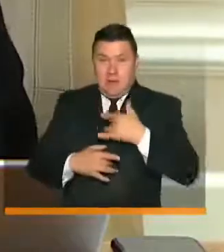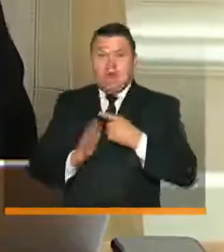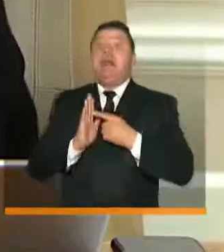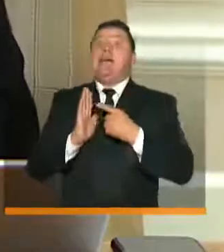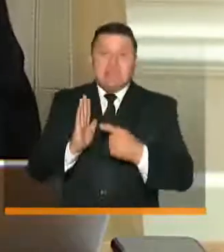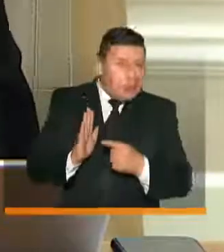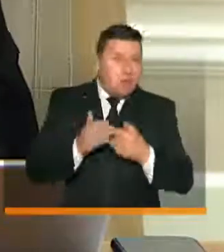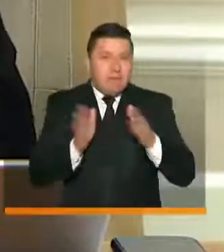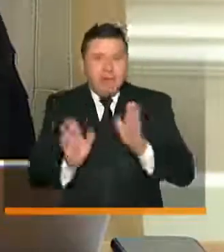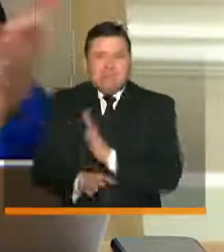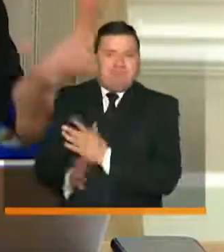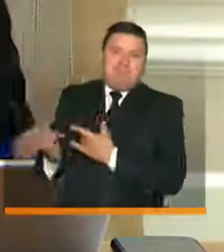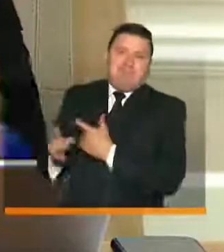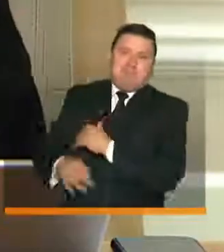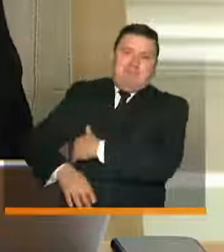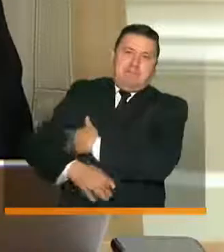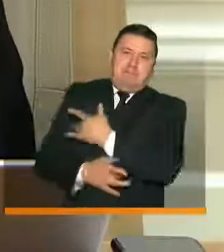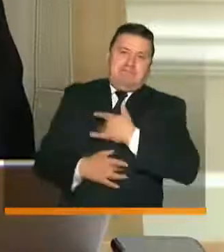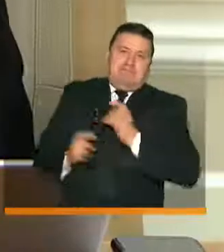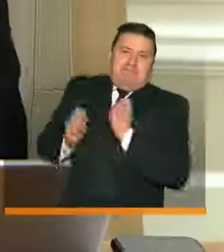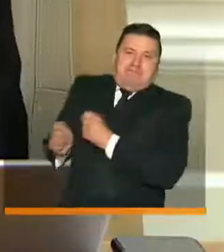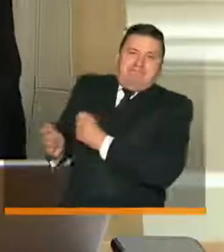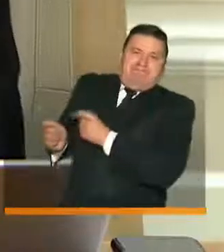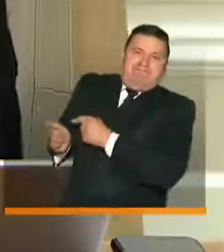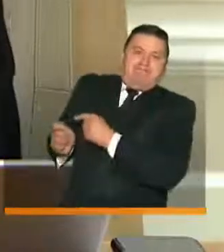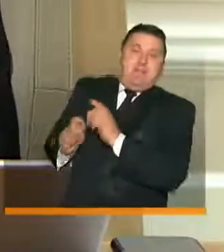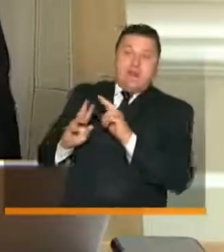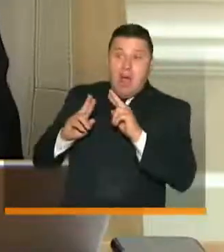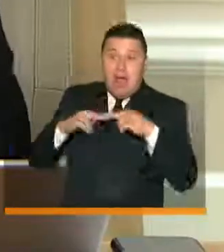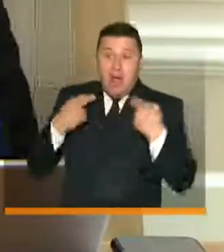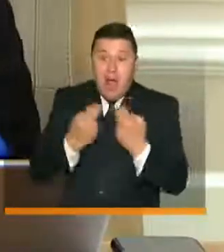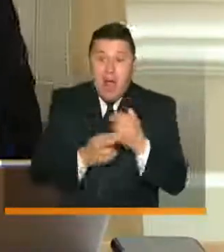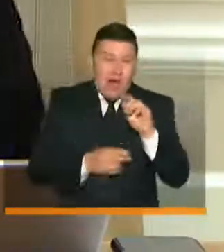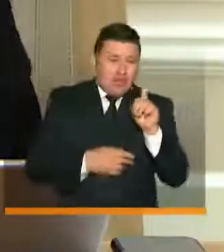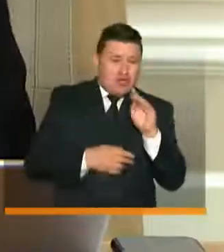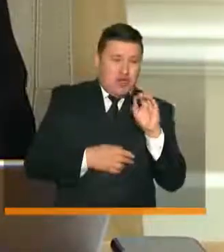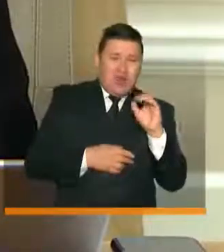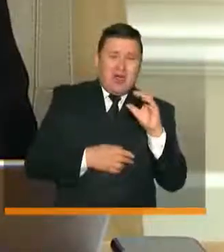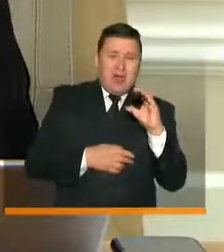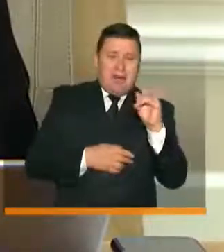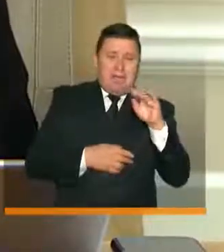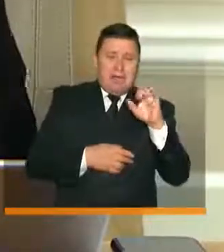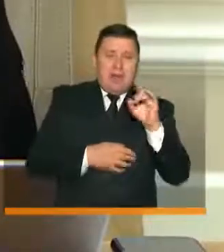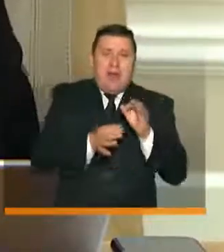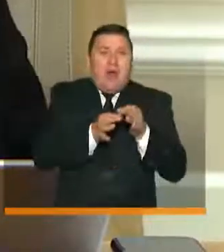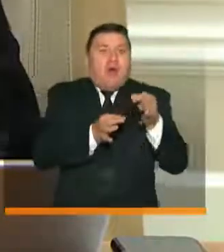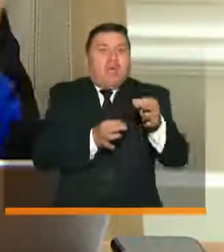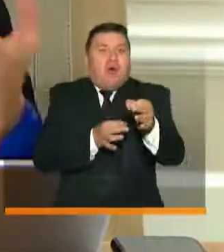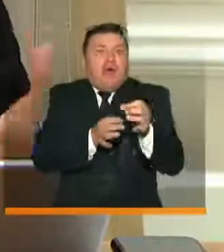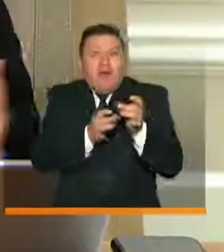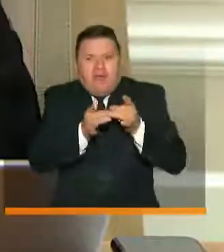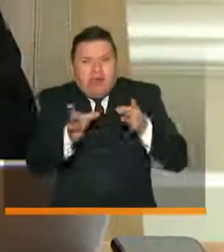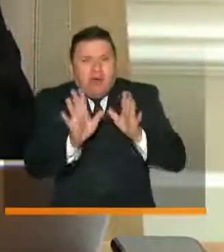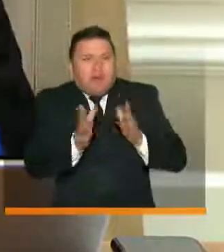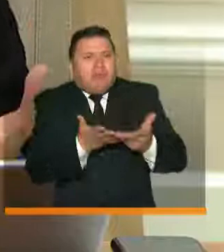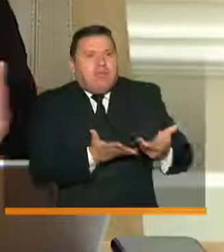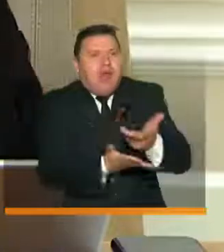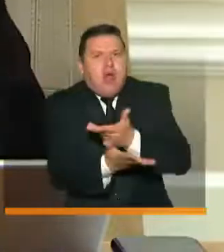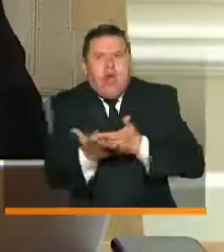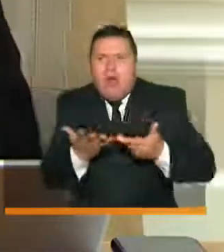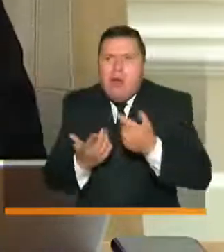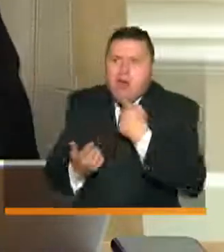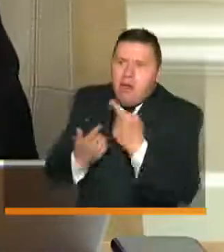definitivo, pero precisamente hoy tuvimos una reunión con Asocapitales y con la Federación de Municipios para socializarlo,